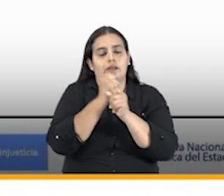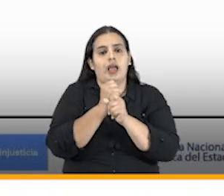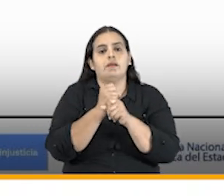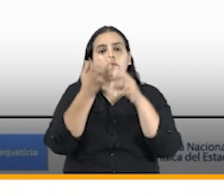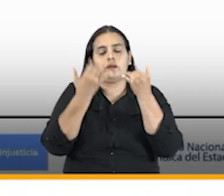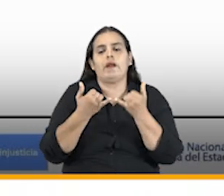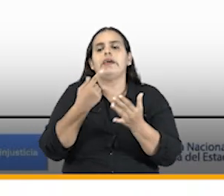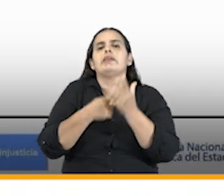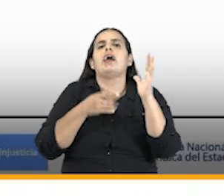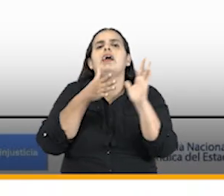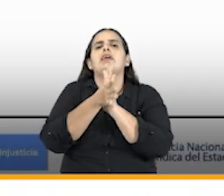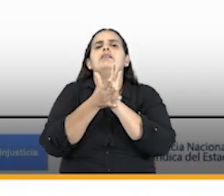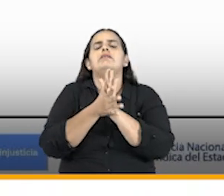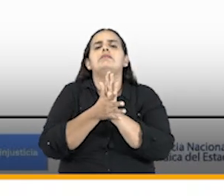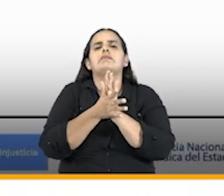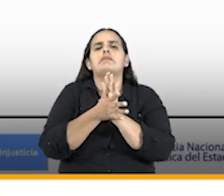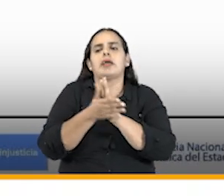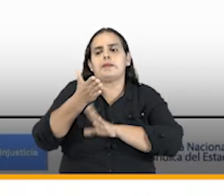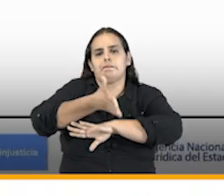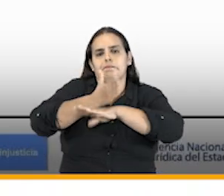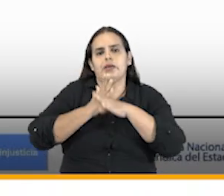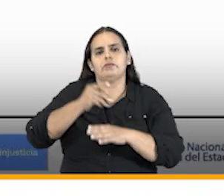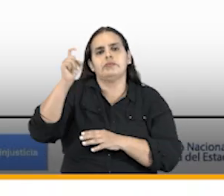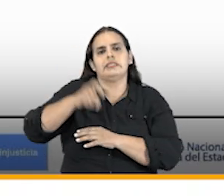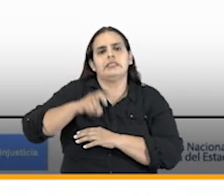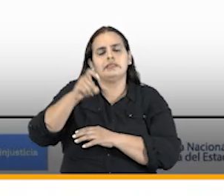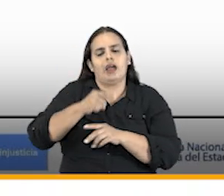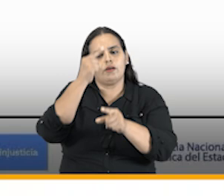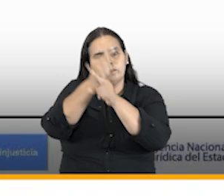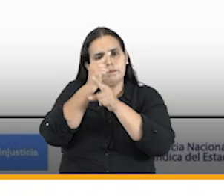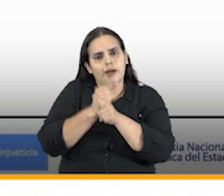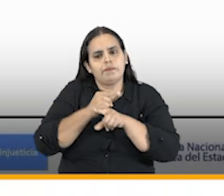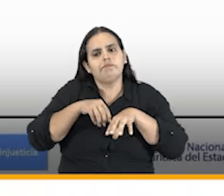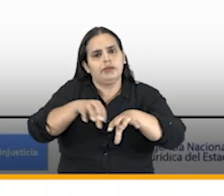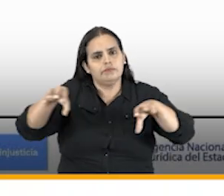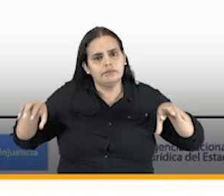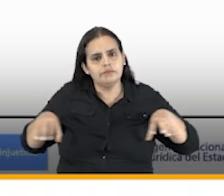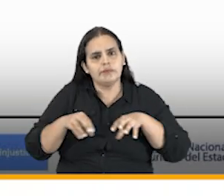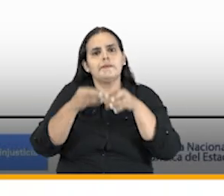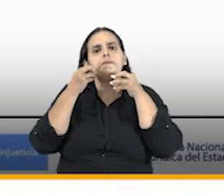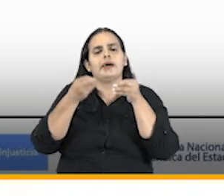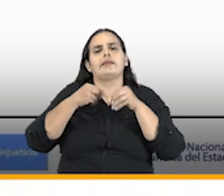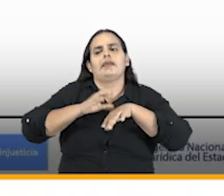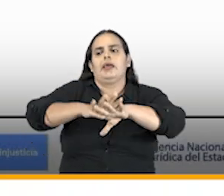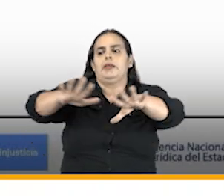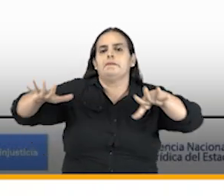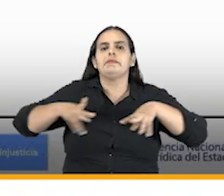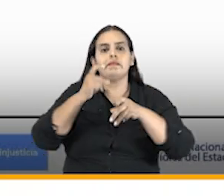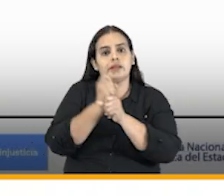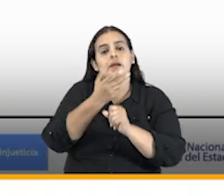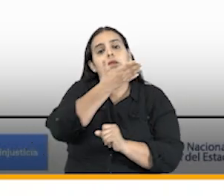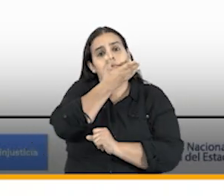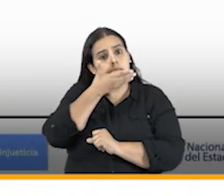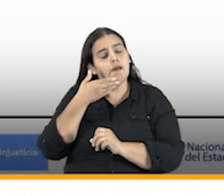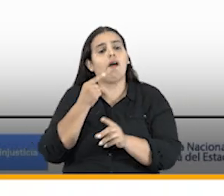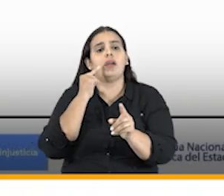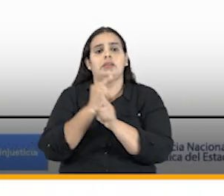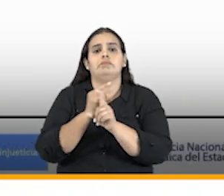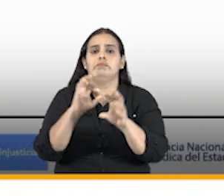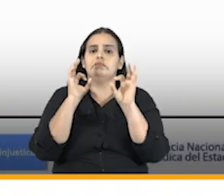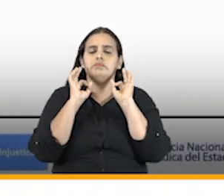agencia dispongan de los medios necesarios para cumplir con sus funciones sino para que el ambiente laboral vaya mejorando